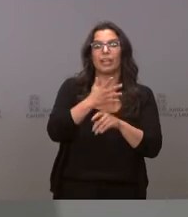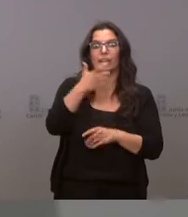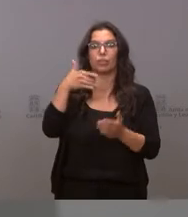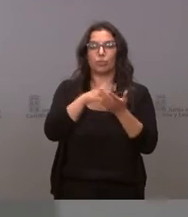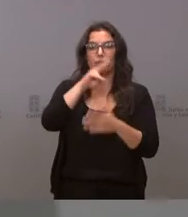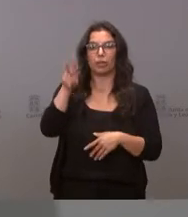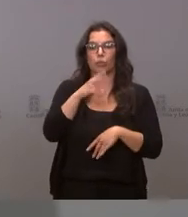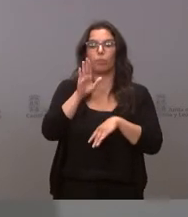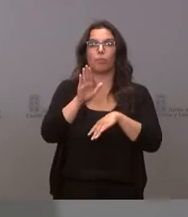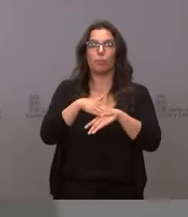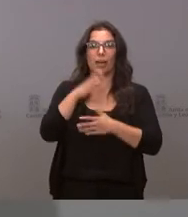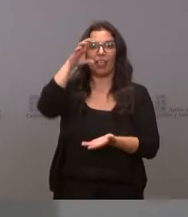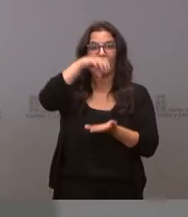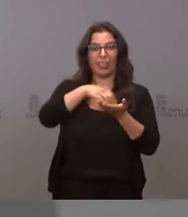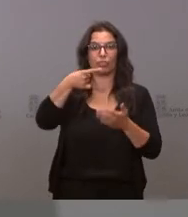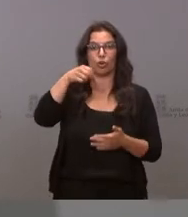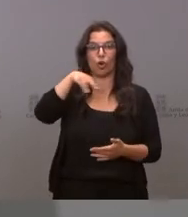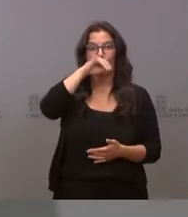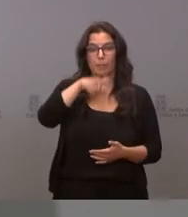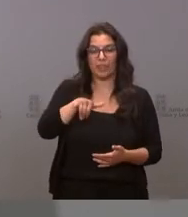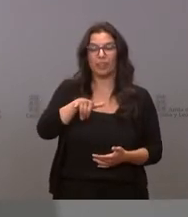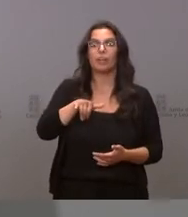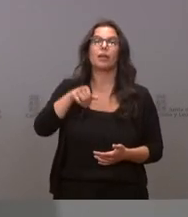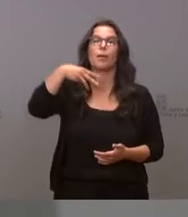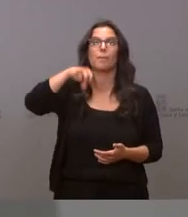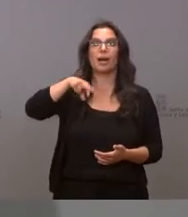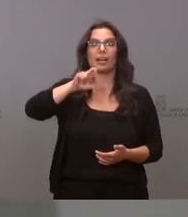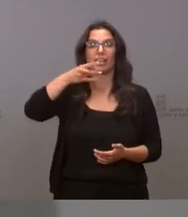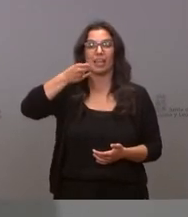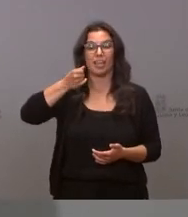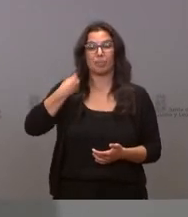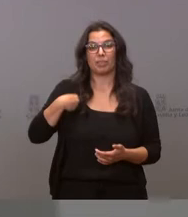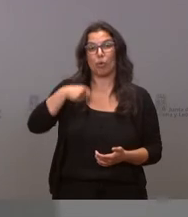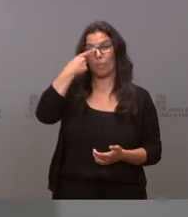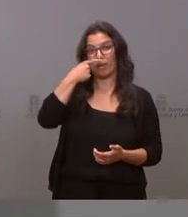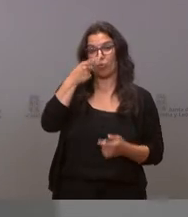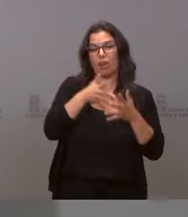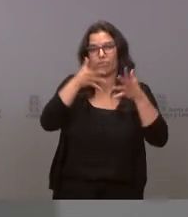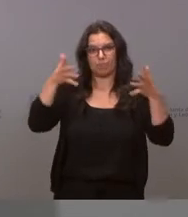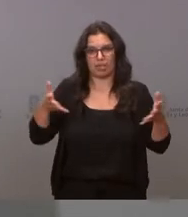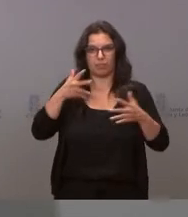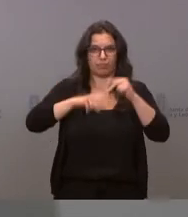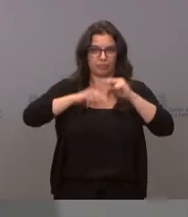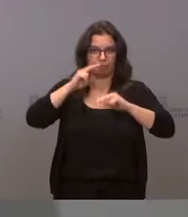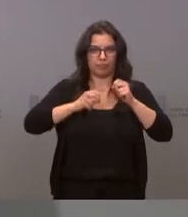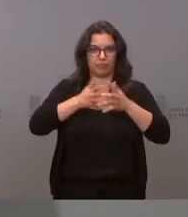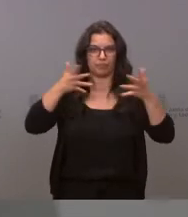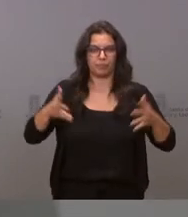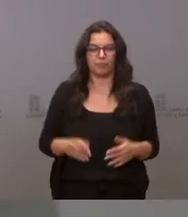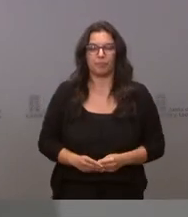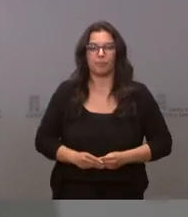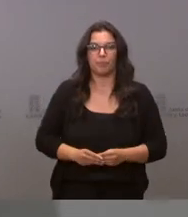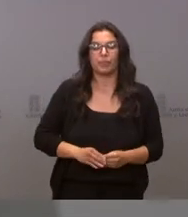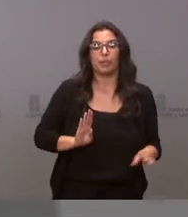ampliación del Centro Gómez Manrique de Villamuriel de Cerrato, en Palencia. Se destinan